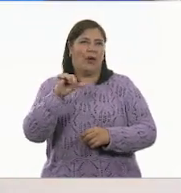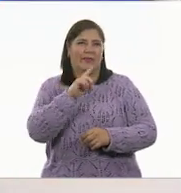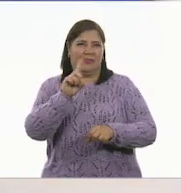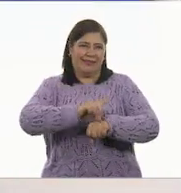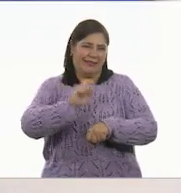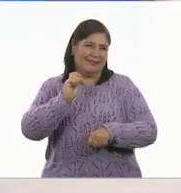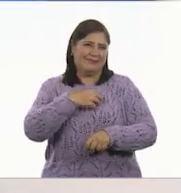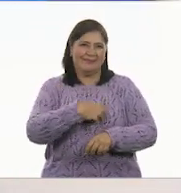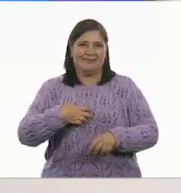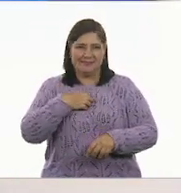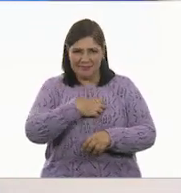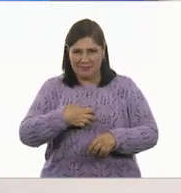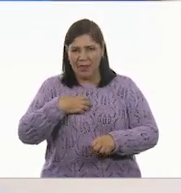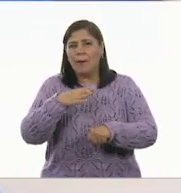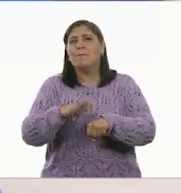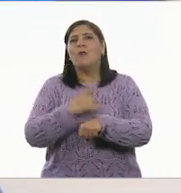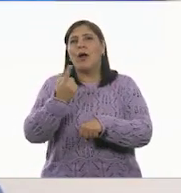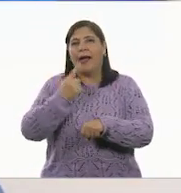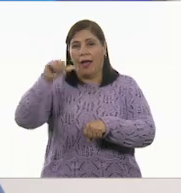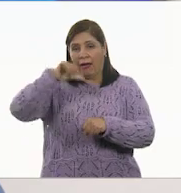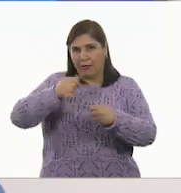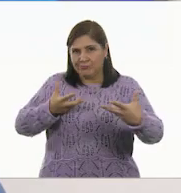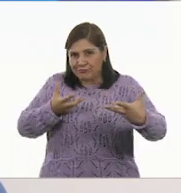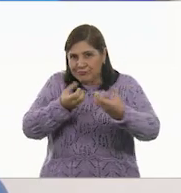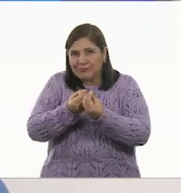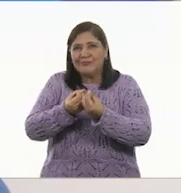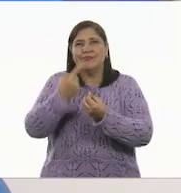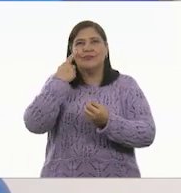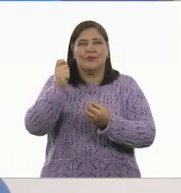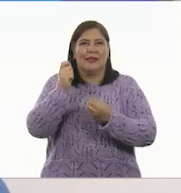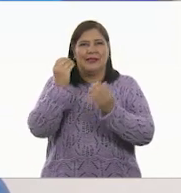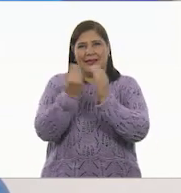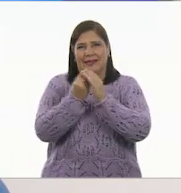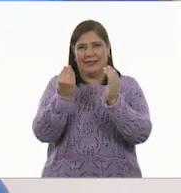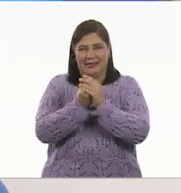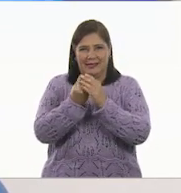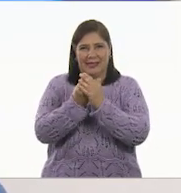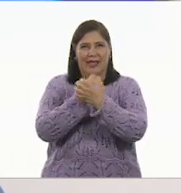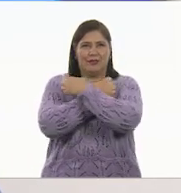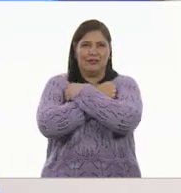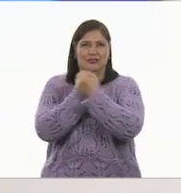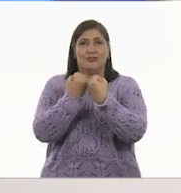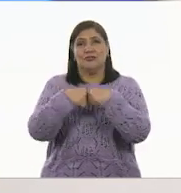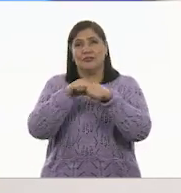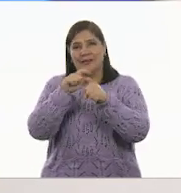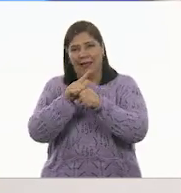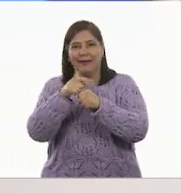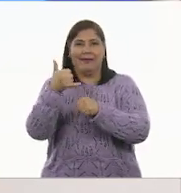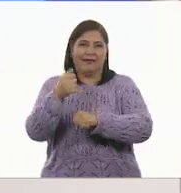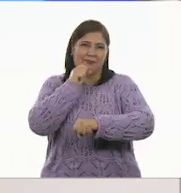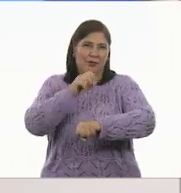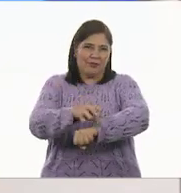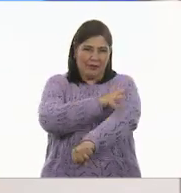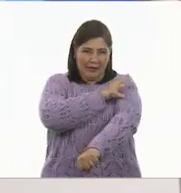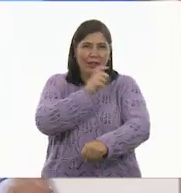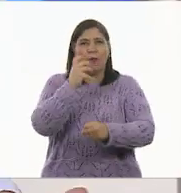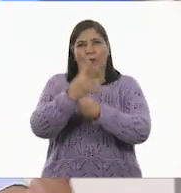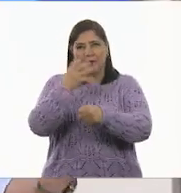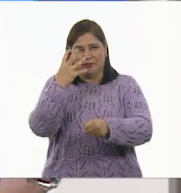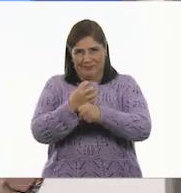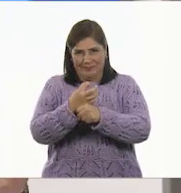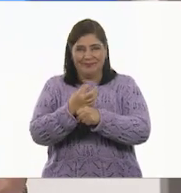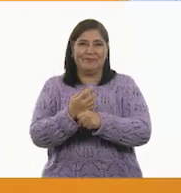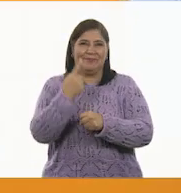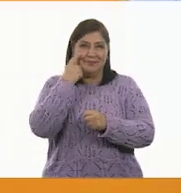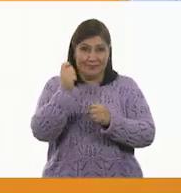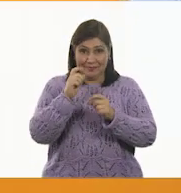porque hoy tenemos el gusto de estar con ustedes en esta clase de educación socioemocional de cuarto grado. ¿Listos en casita? ¿Listos,